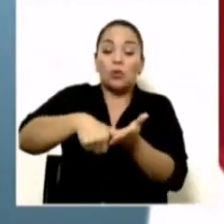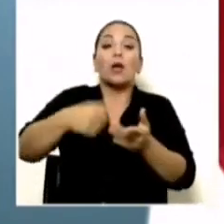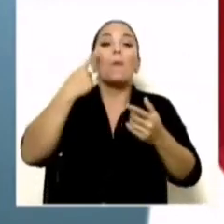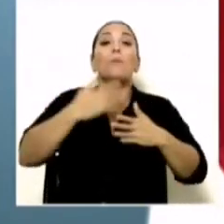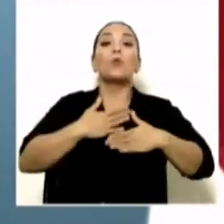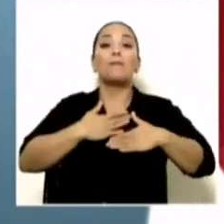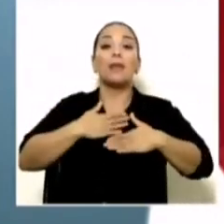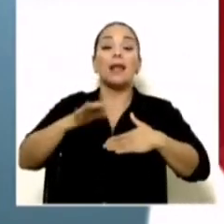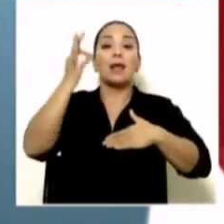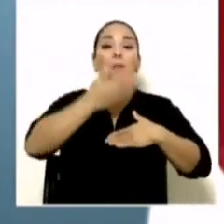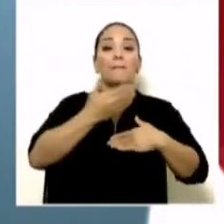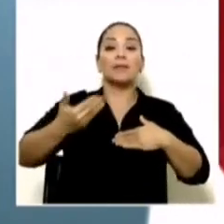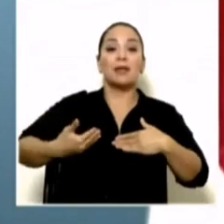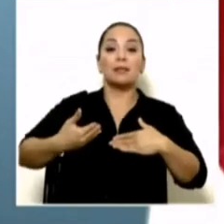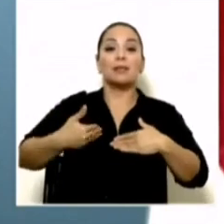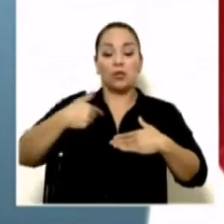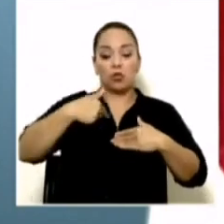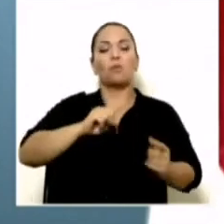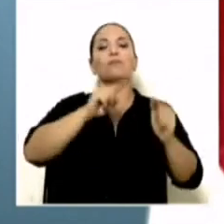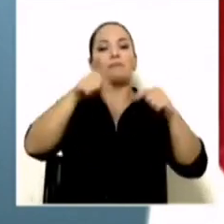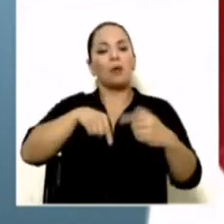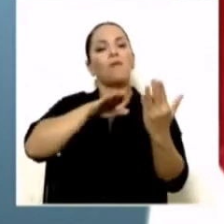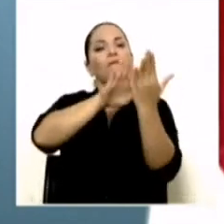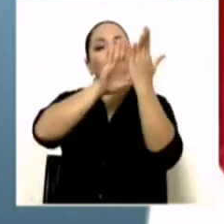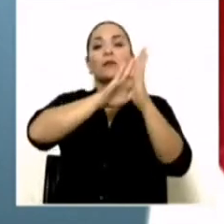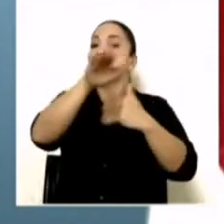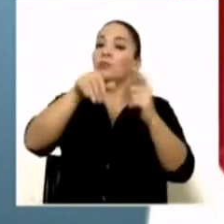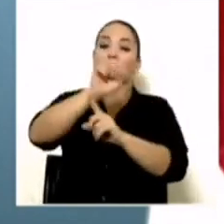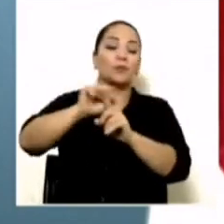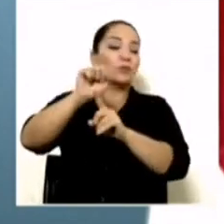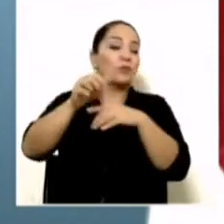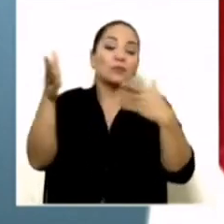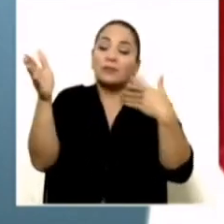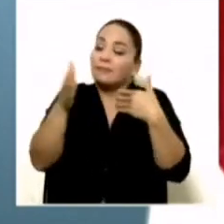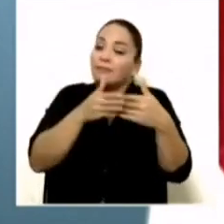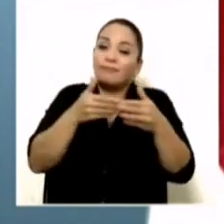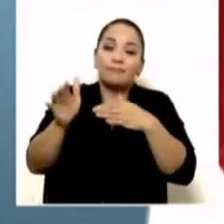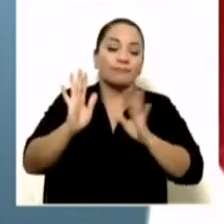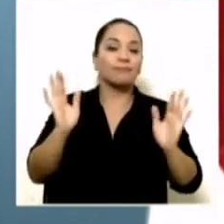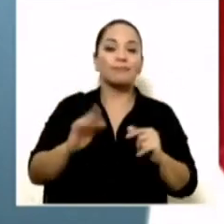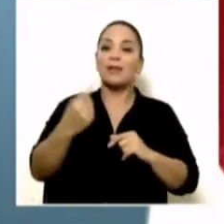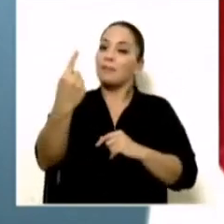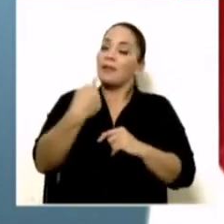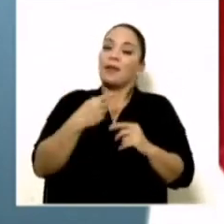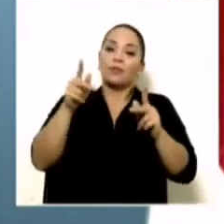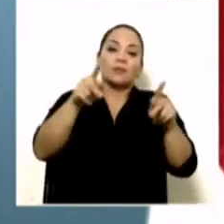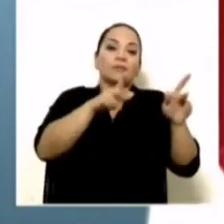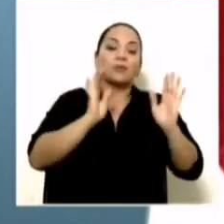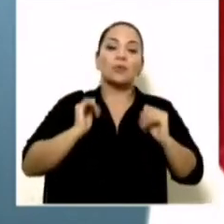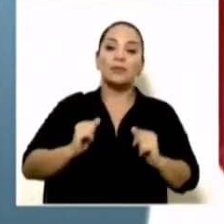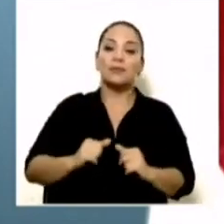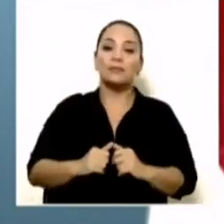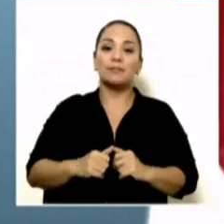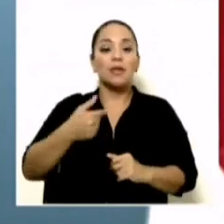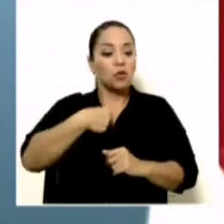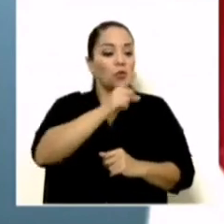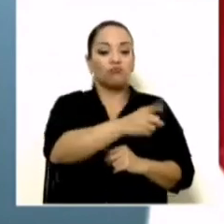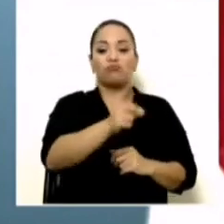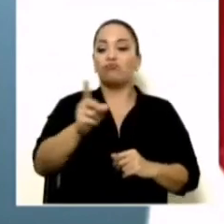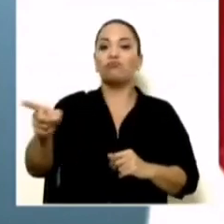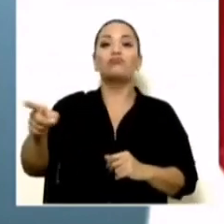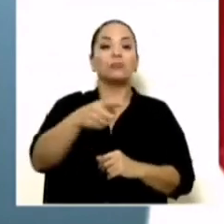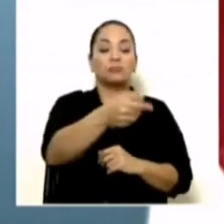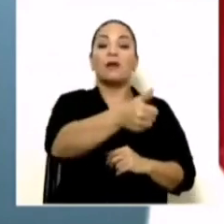a enfrentar las dificultades que haya que enfrentar y ese es el mandato de las personas y jerarcas que yo he